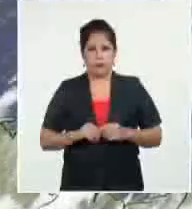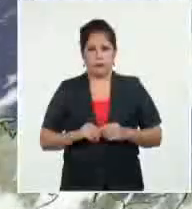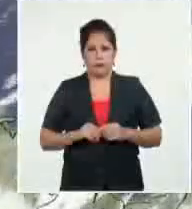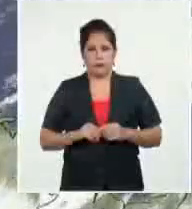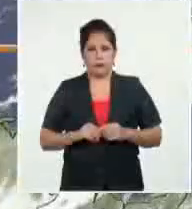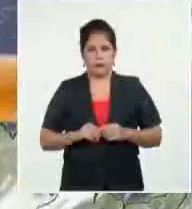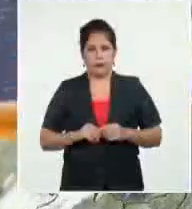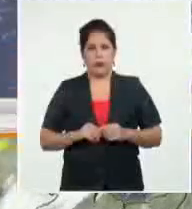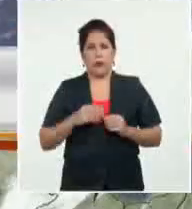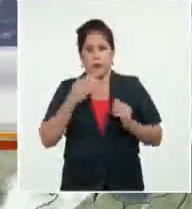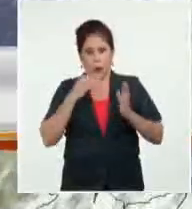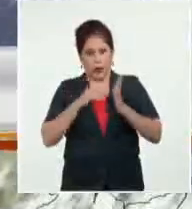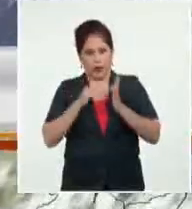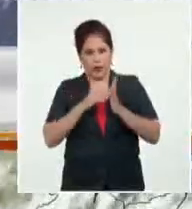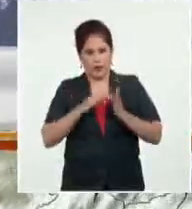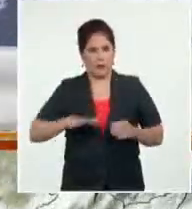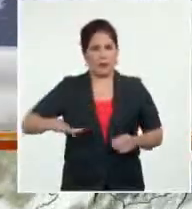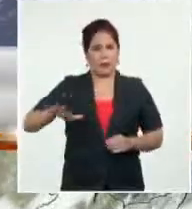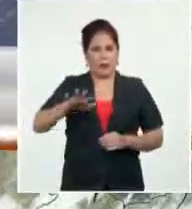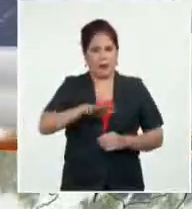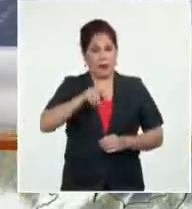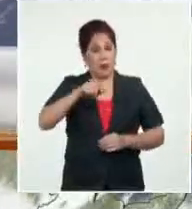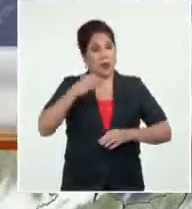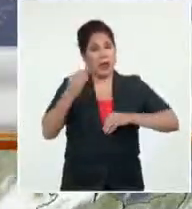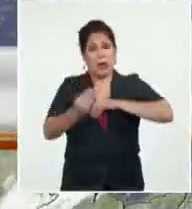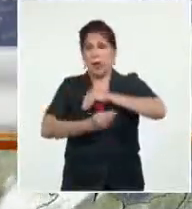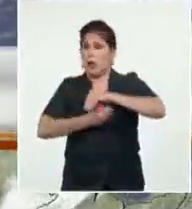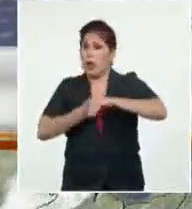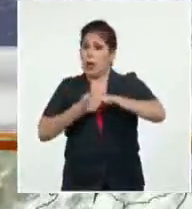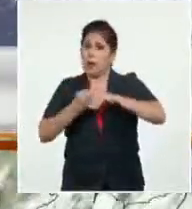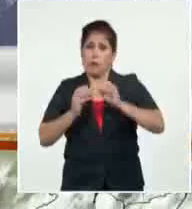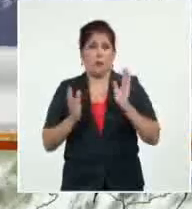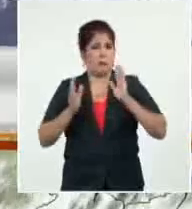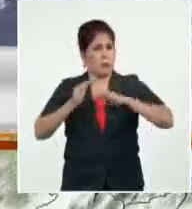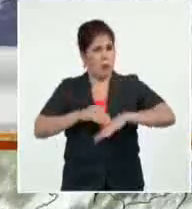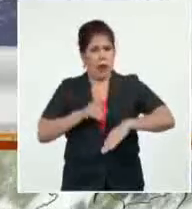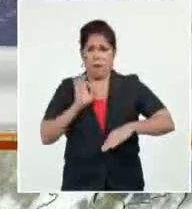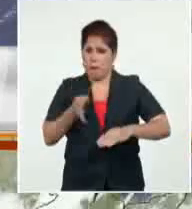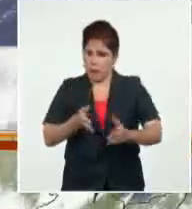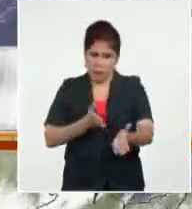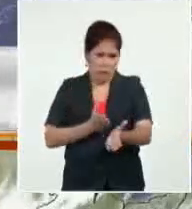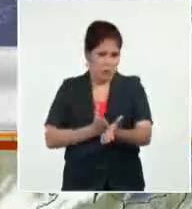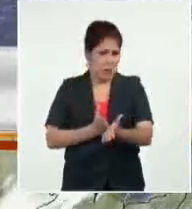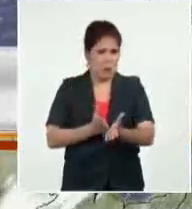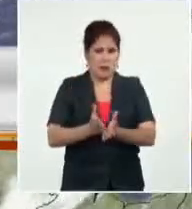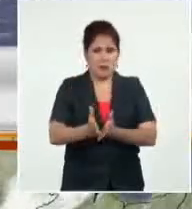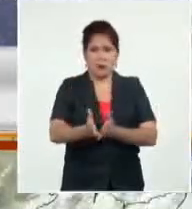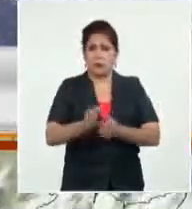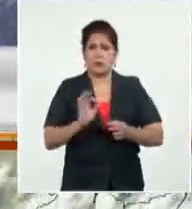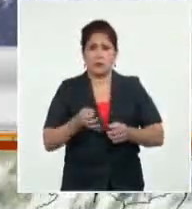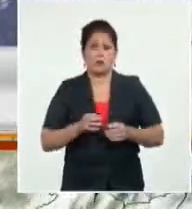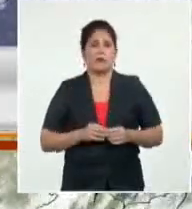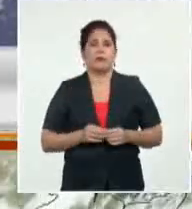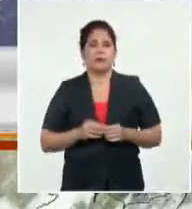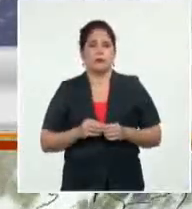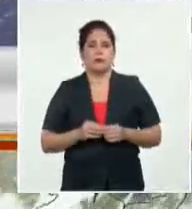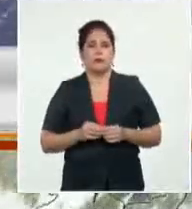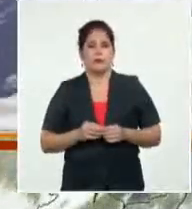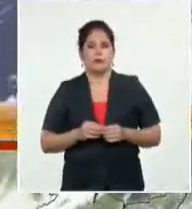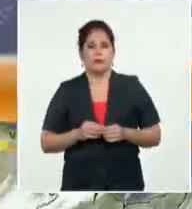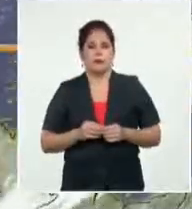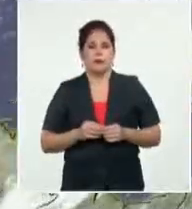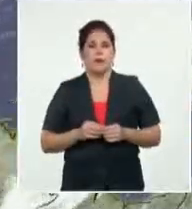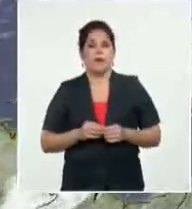Hola, ¿qué tal? Muy buenas tardes. Ha cambiado muy poco la situación meteorológica en las últimas 24 horas sobre el territorio nacional. La influencia anticiclónica